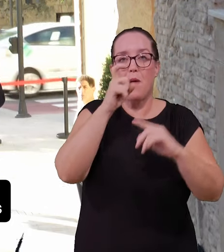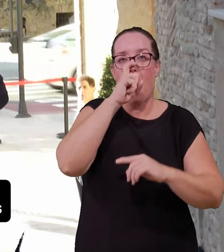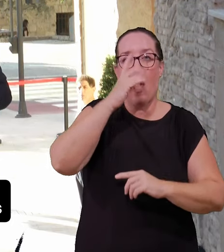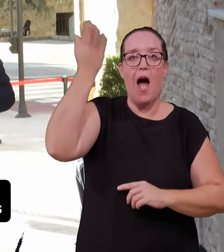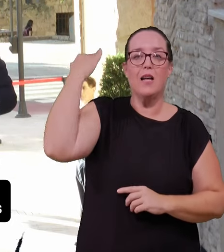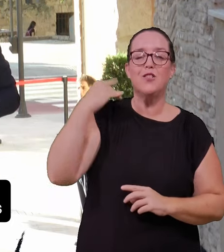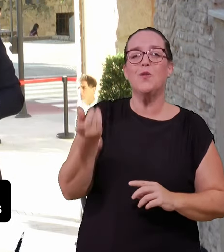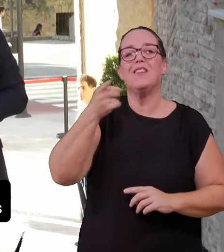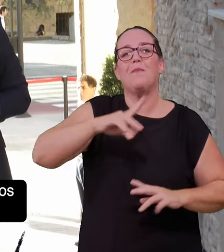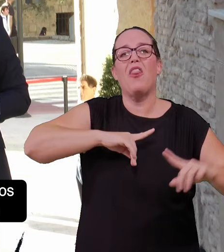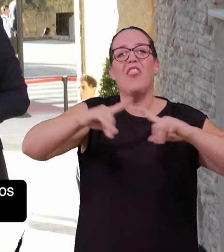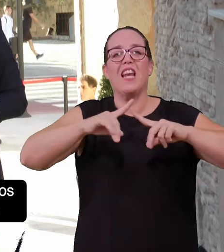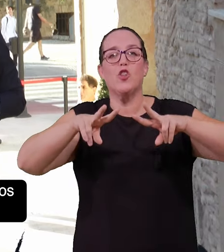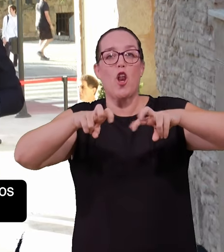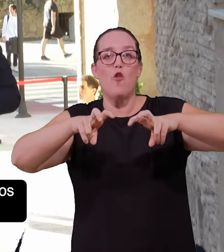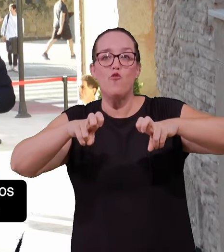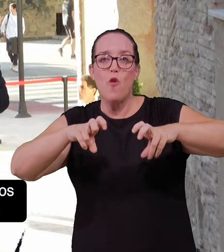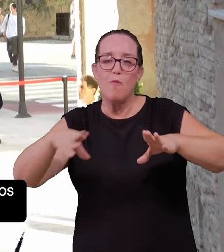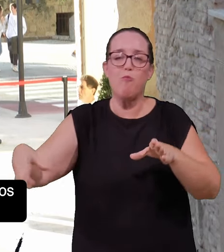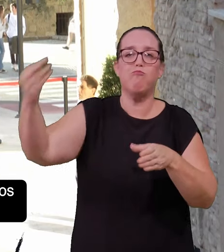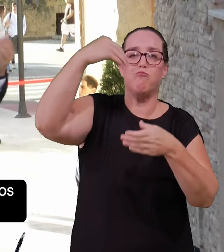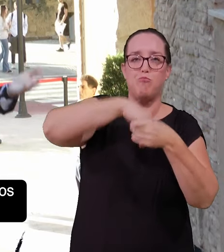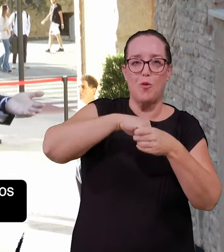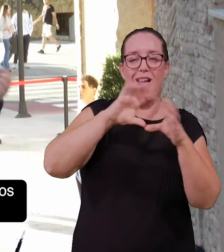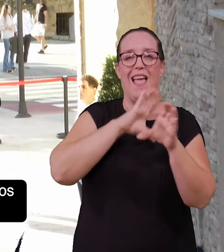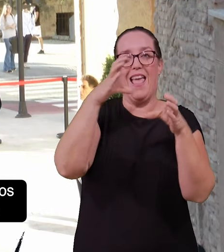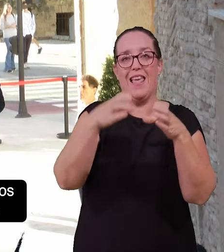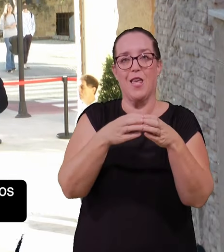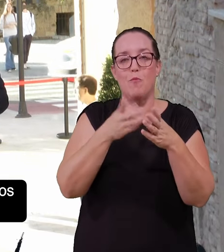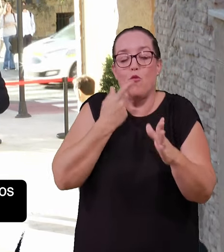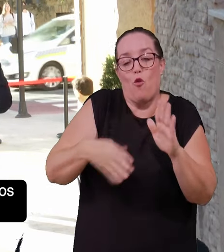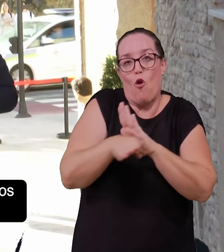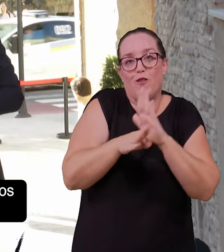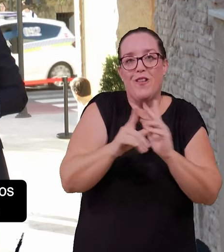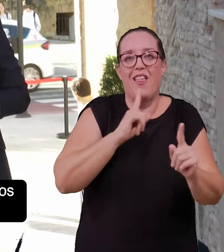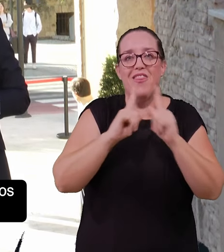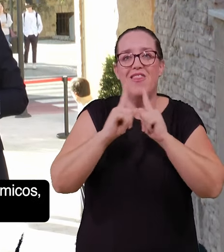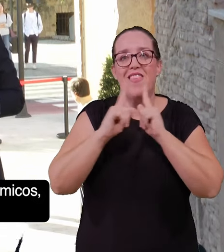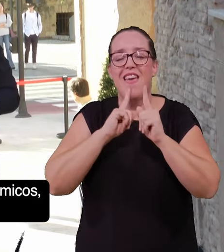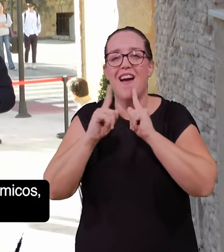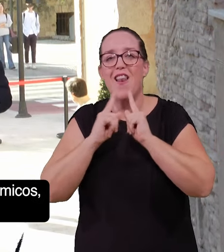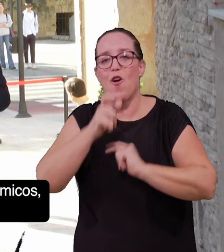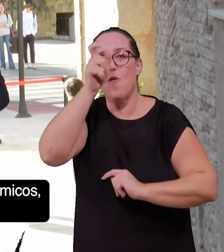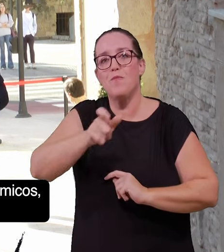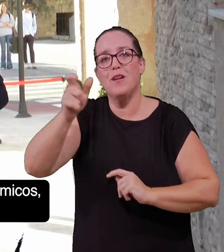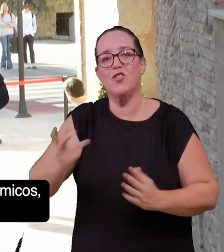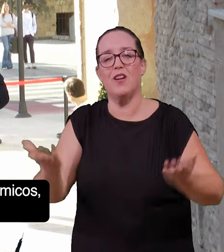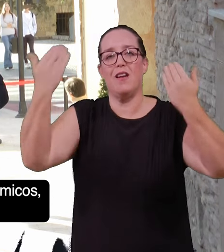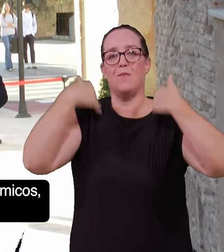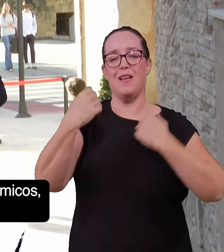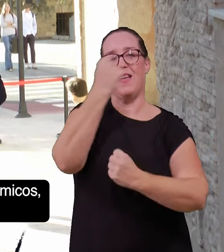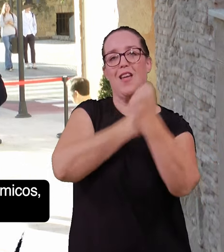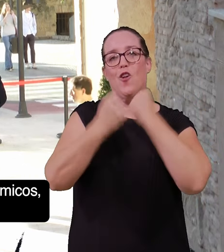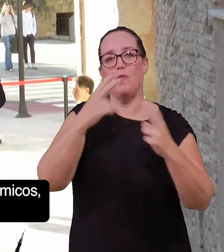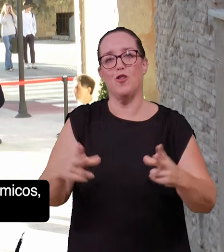ámbito privado, con directivos que ya nos acompañaban en la anterior etapa y nuevos directivos que se incorporan en esta y, sobre todo, manteniendo la